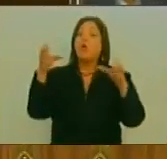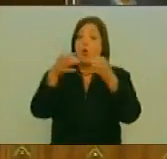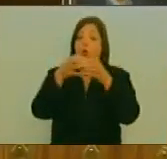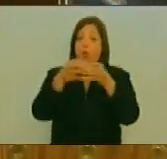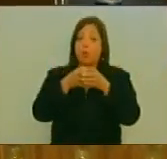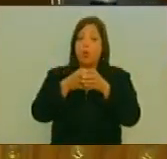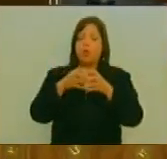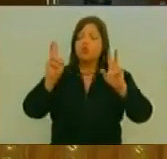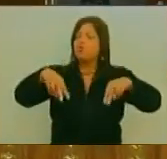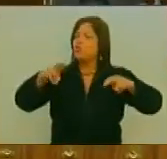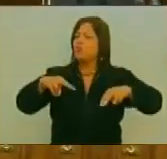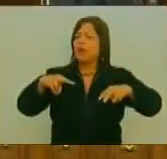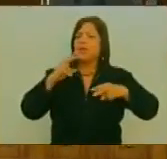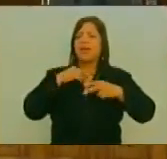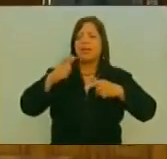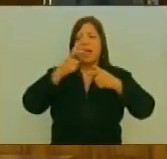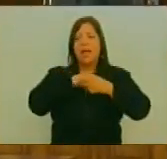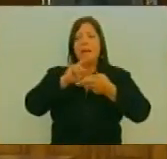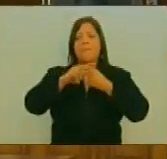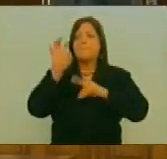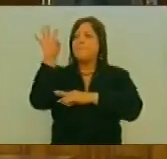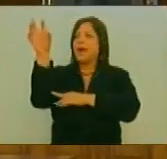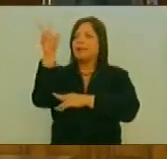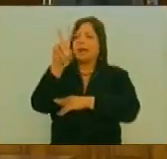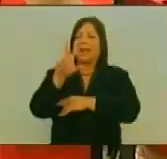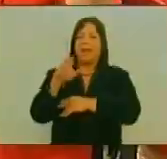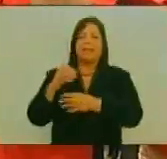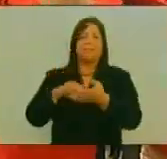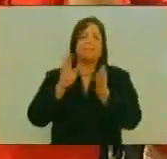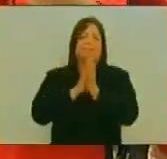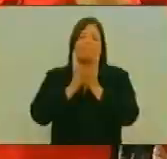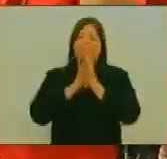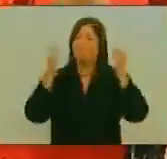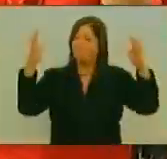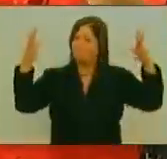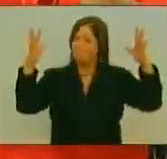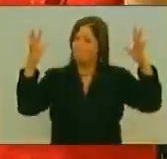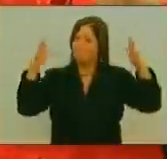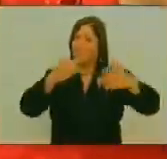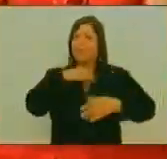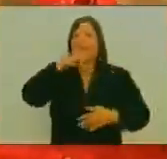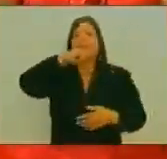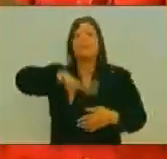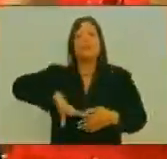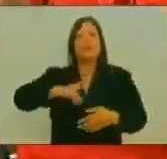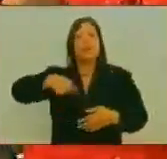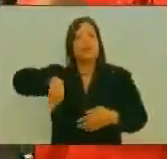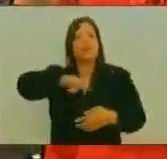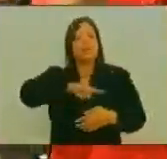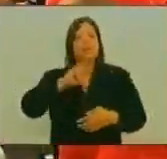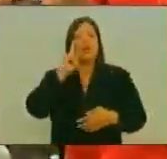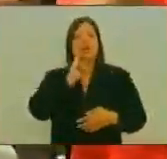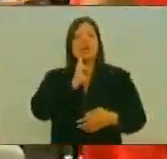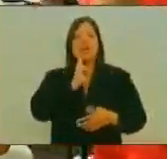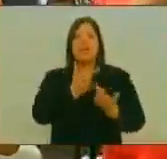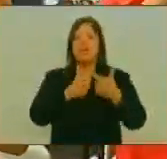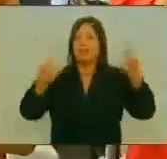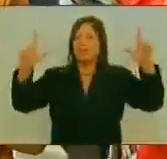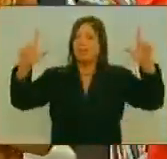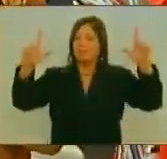Defraudaremos El legado De la patria Grande Jamás Defraudaremos El legado Histórico De nuestros Libertadores